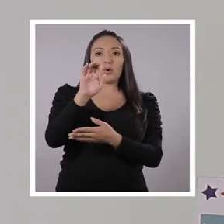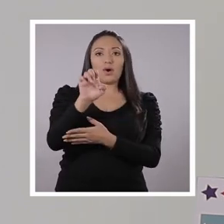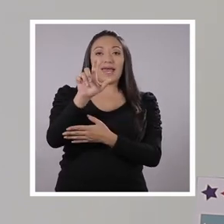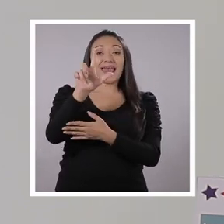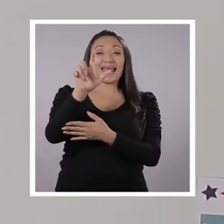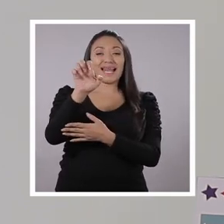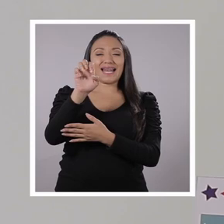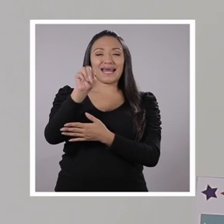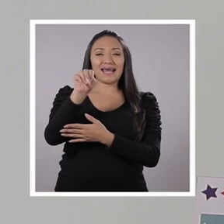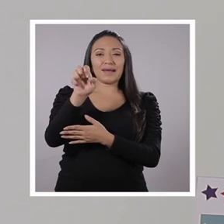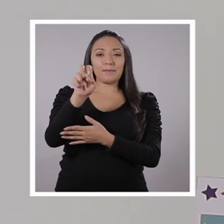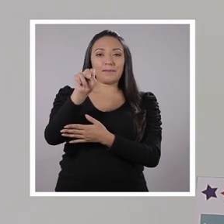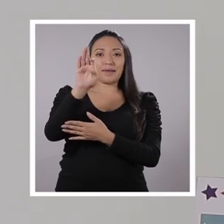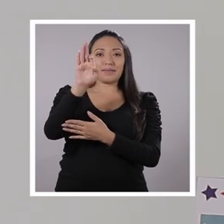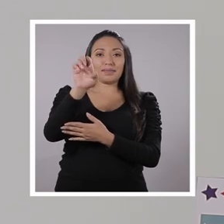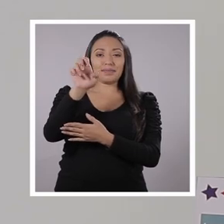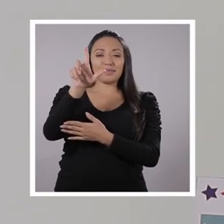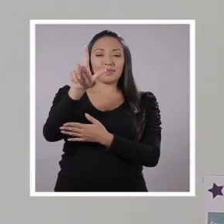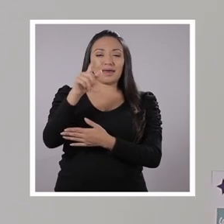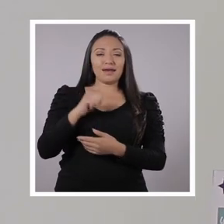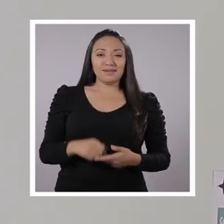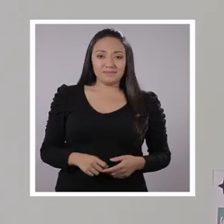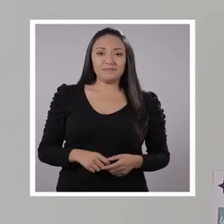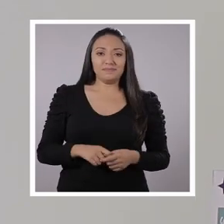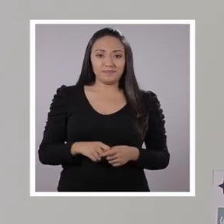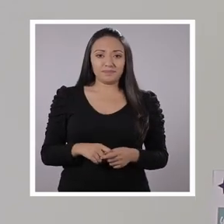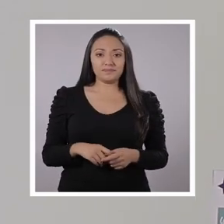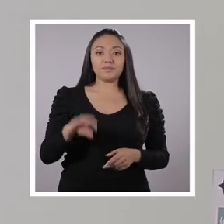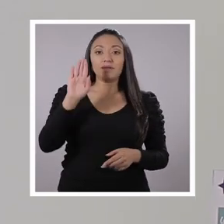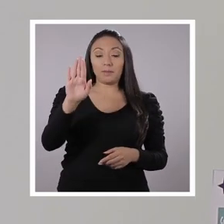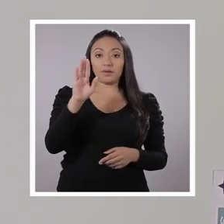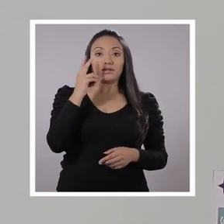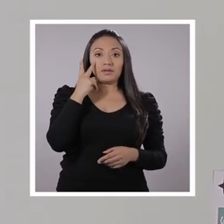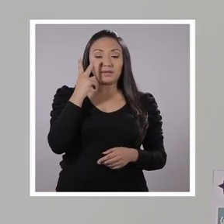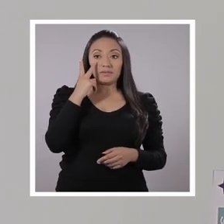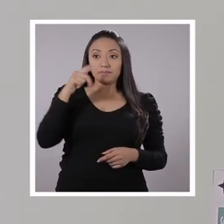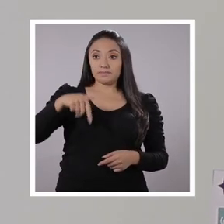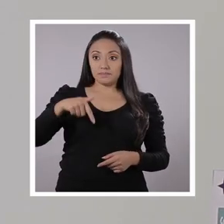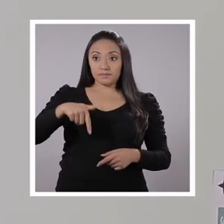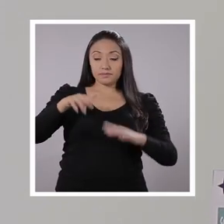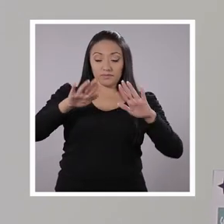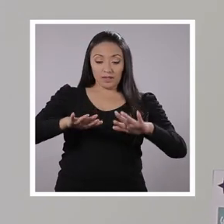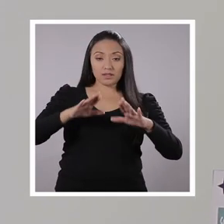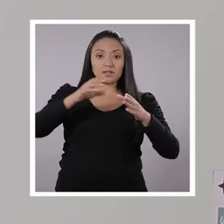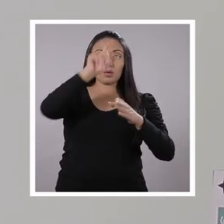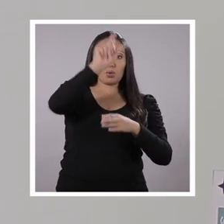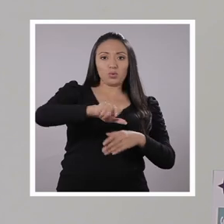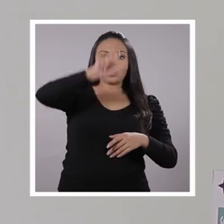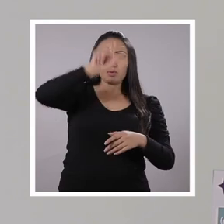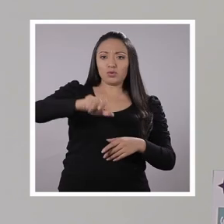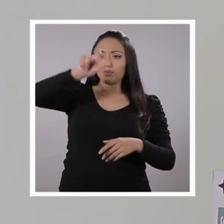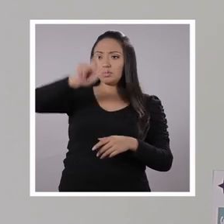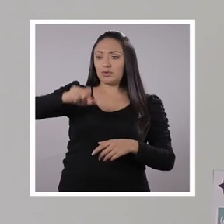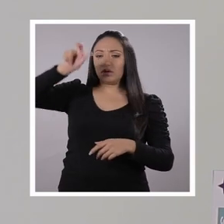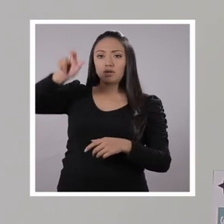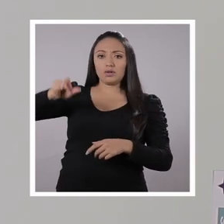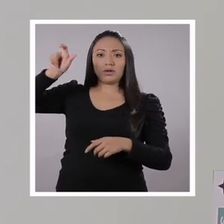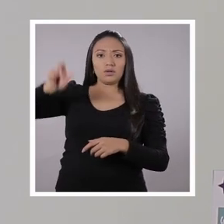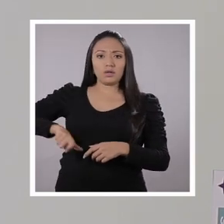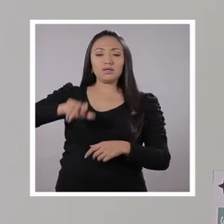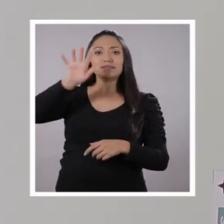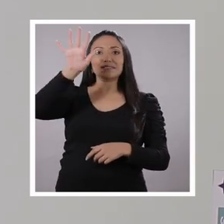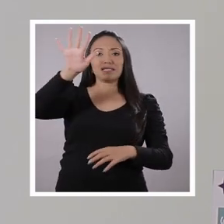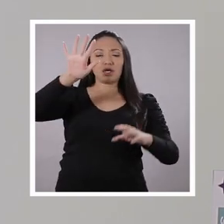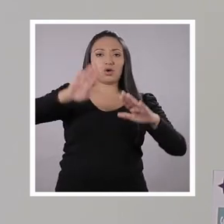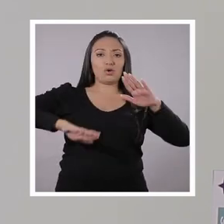elemental, mi querido Watson. Entonces ponga elemental. Y vamos a pensar, en este caso, en esta columna, tenemos uno, dos, tres, cuatro,